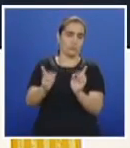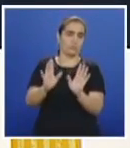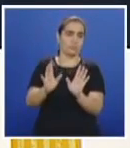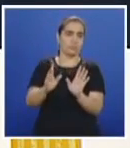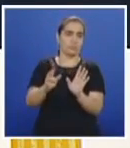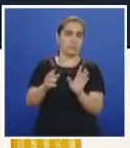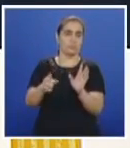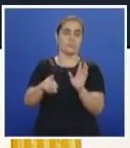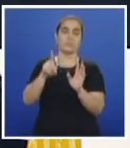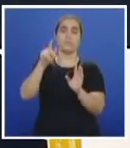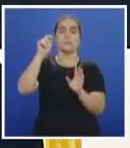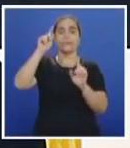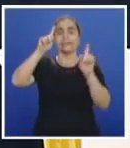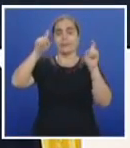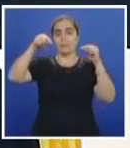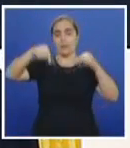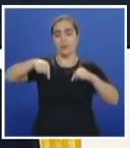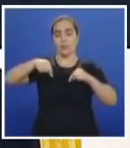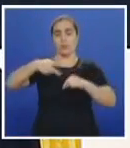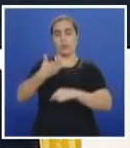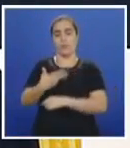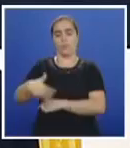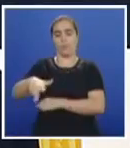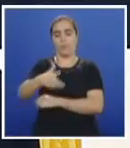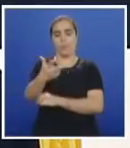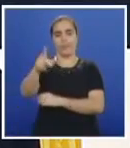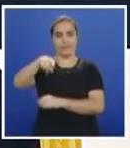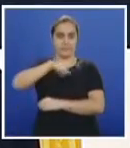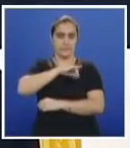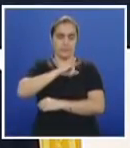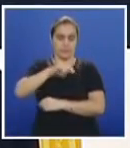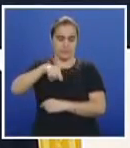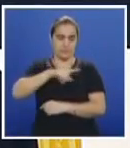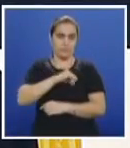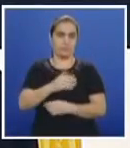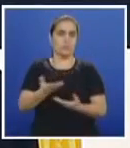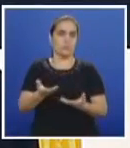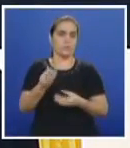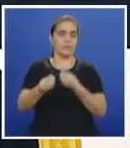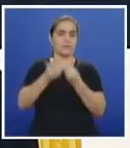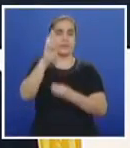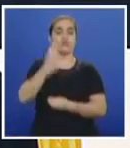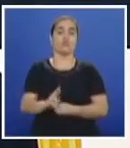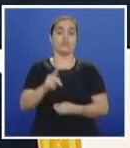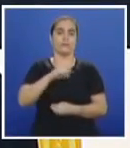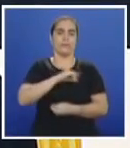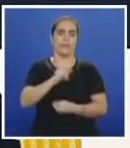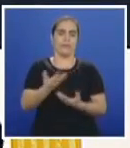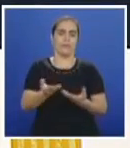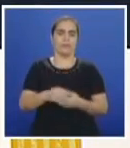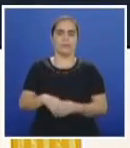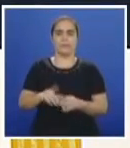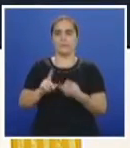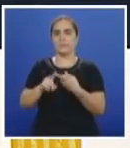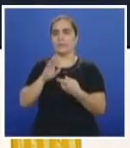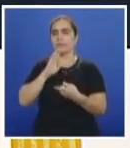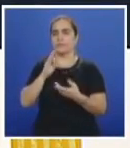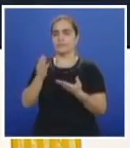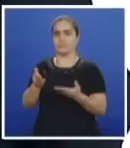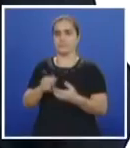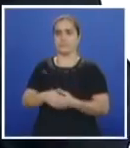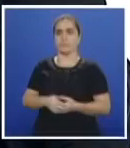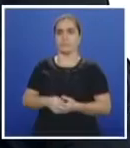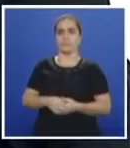conclusiones, referente a nuestro tema del día relacionado con la movilidad al sur de la capital vallecaucana. ¿Con quién arrancamos, Armando?